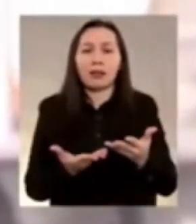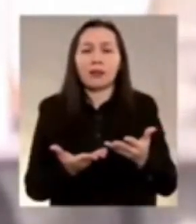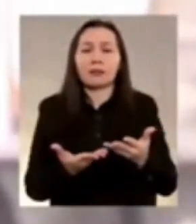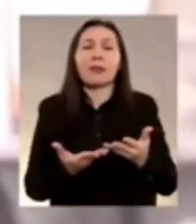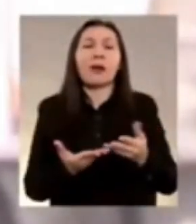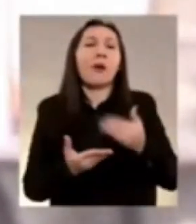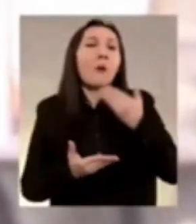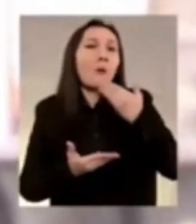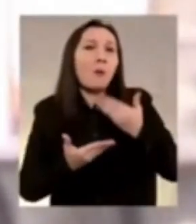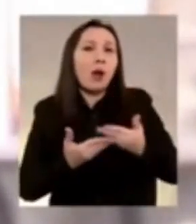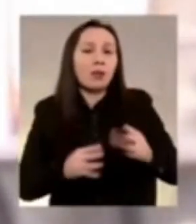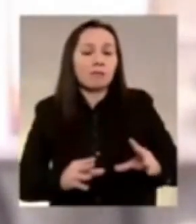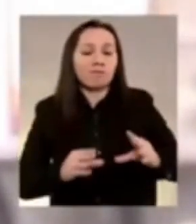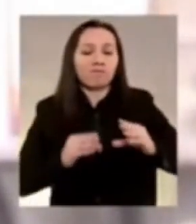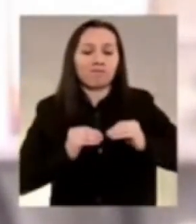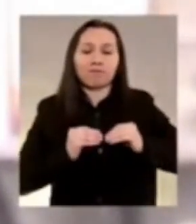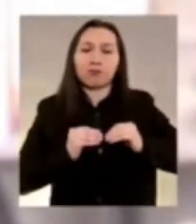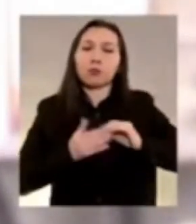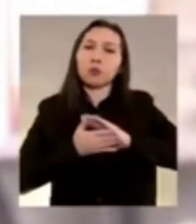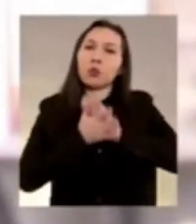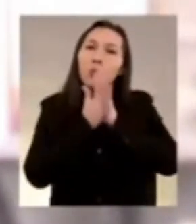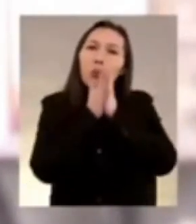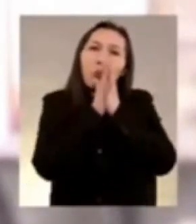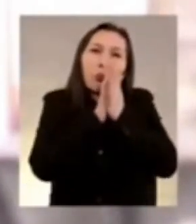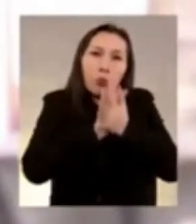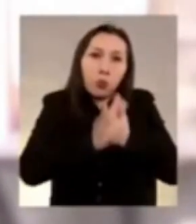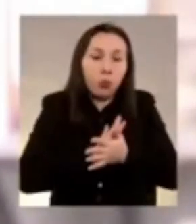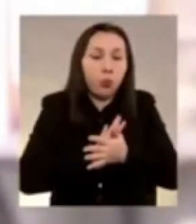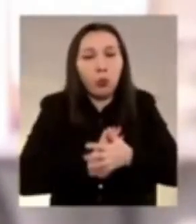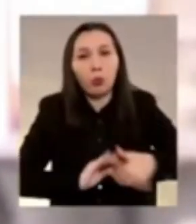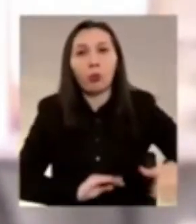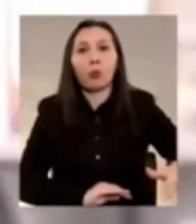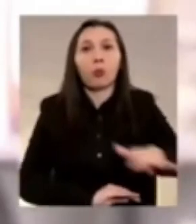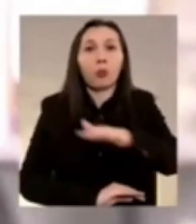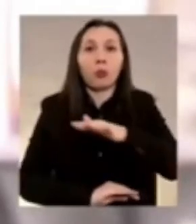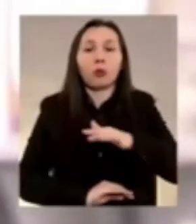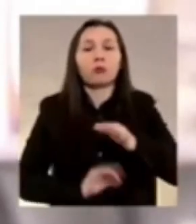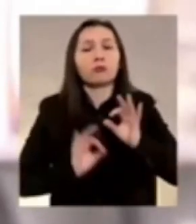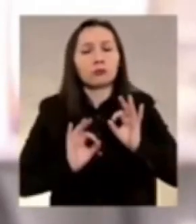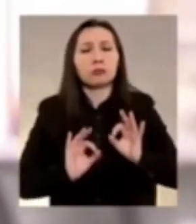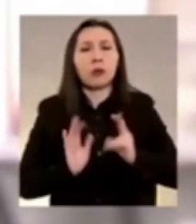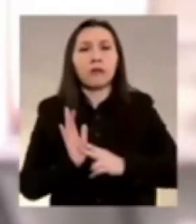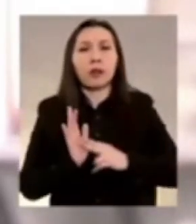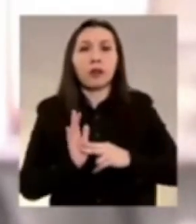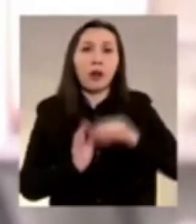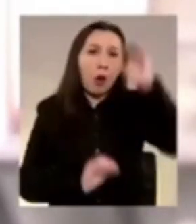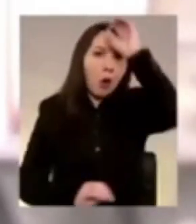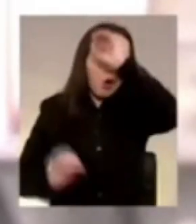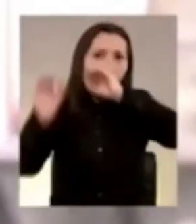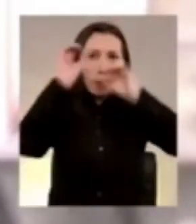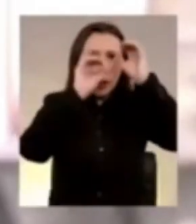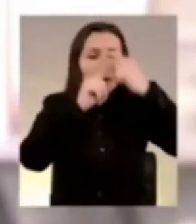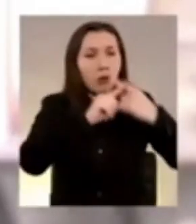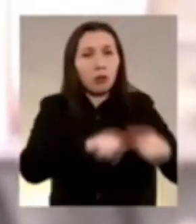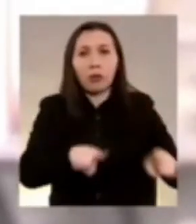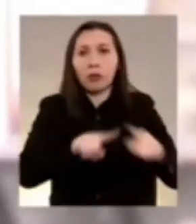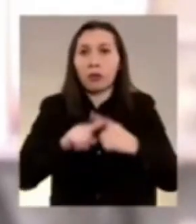en que sea asumido transversalmente por quienes legítimamente pensamos distinto.